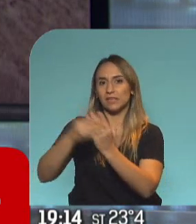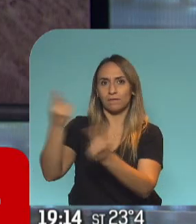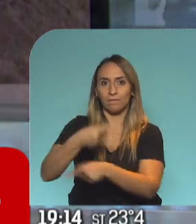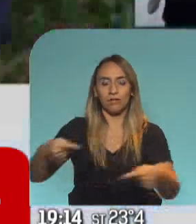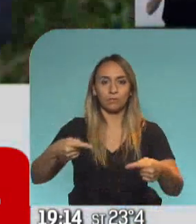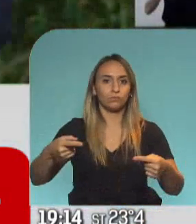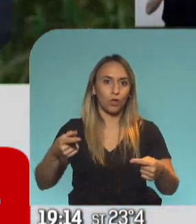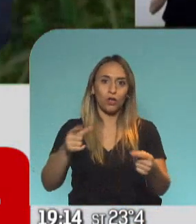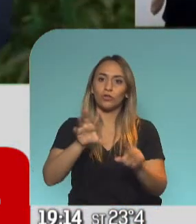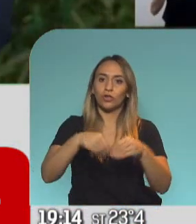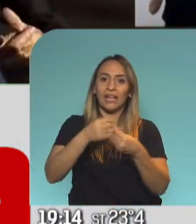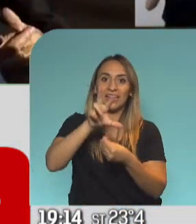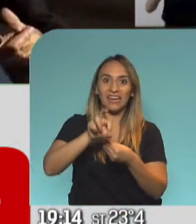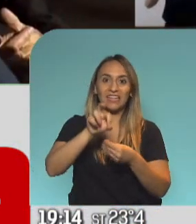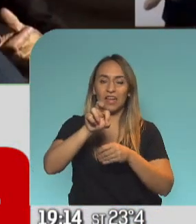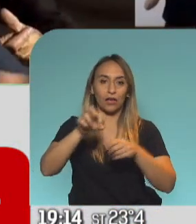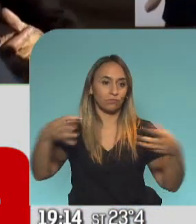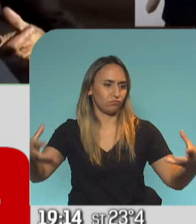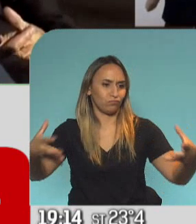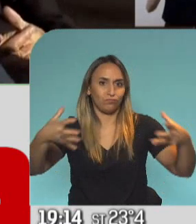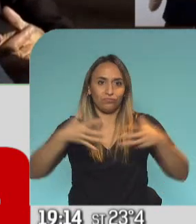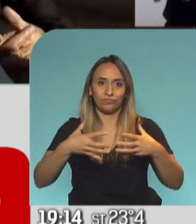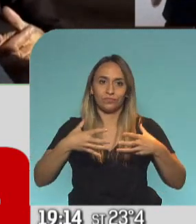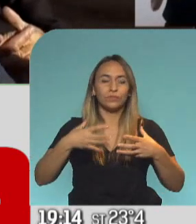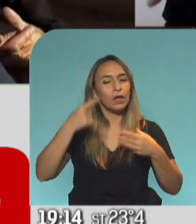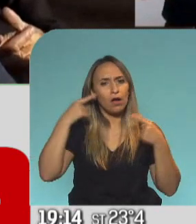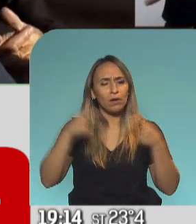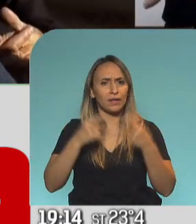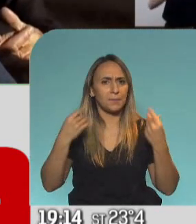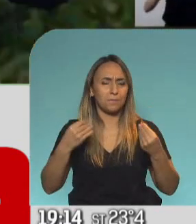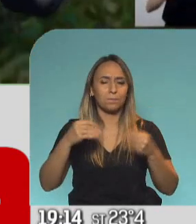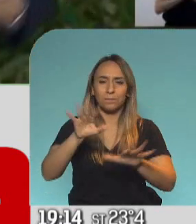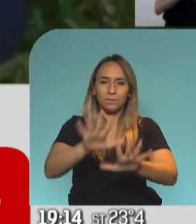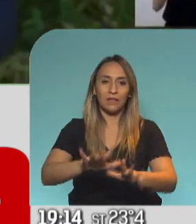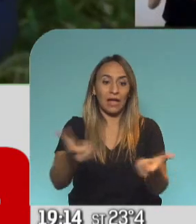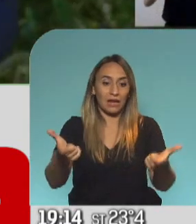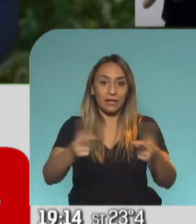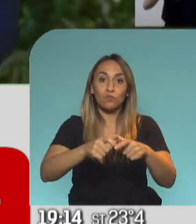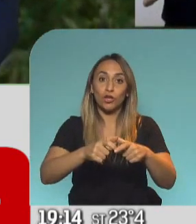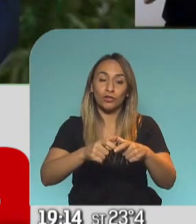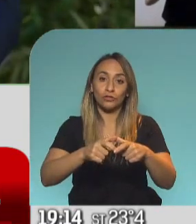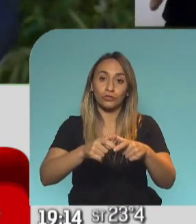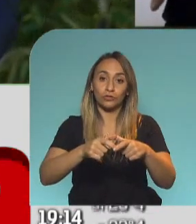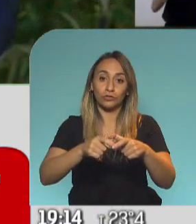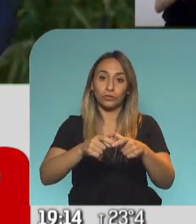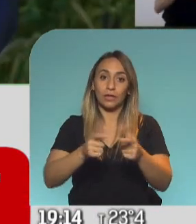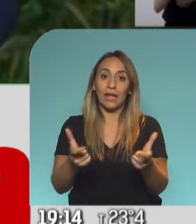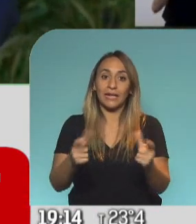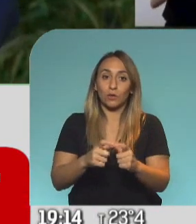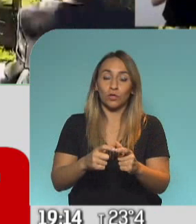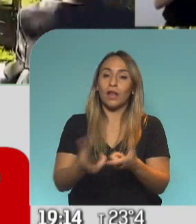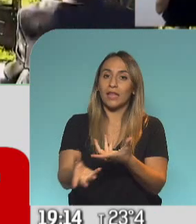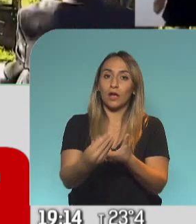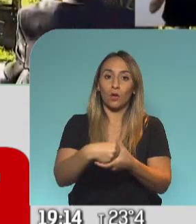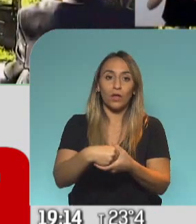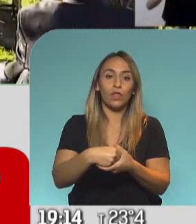idea es poder armar, digamos, una reunión, digamos, un consejo justamente en donde se puedan incluir